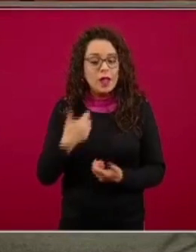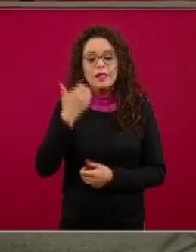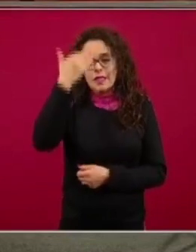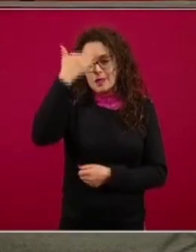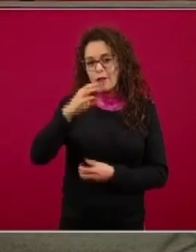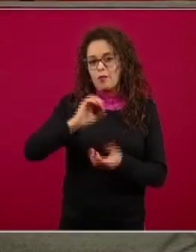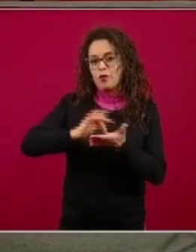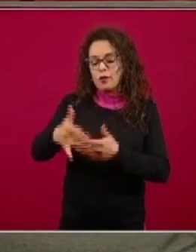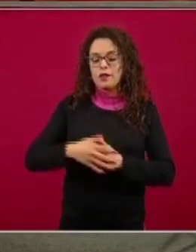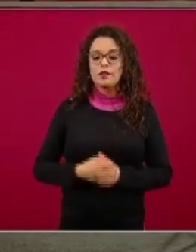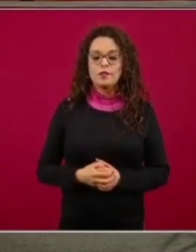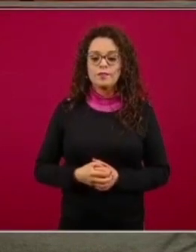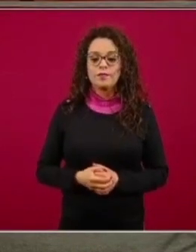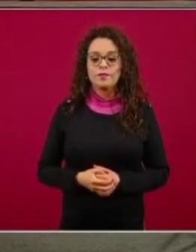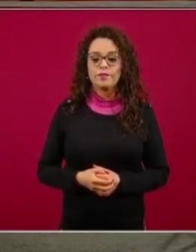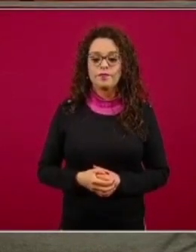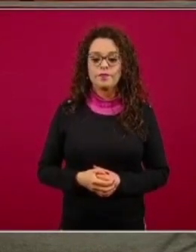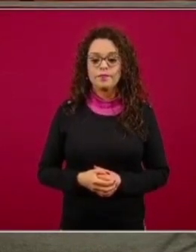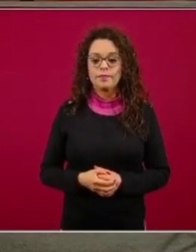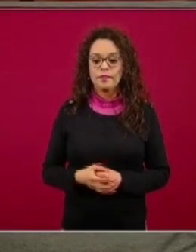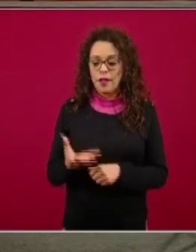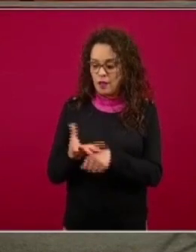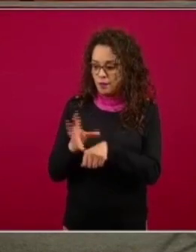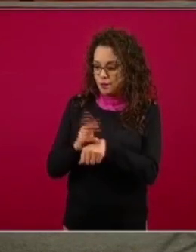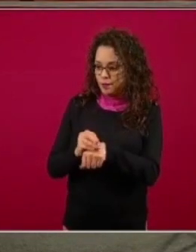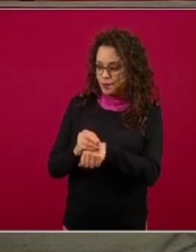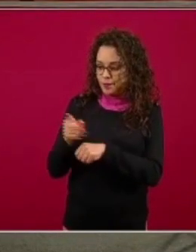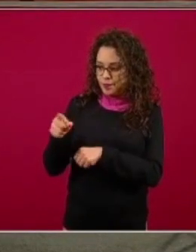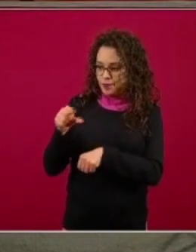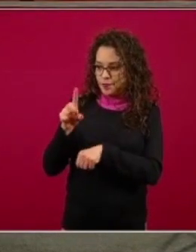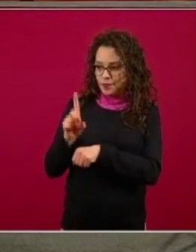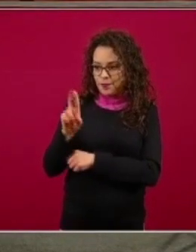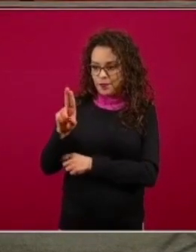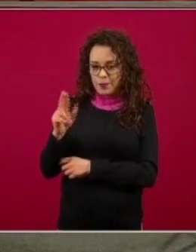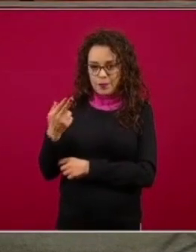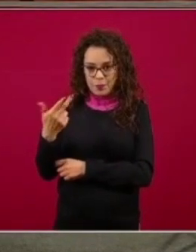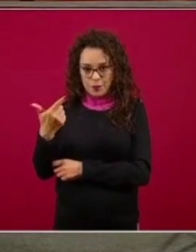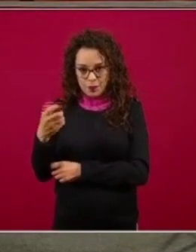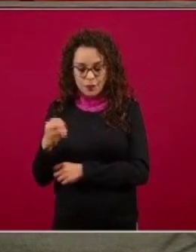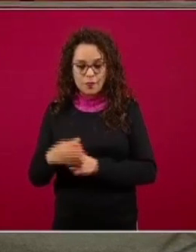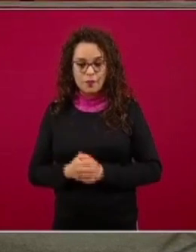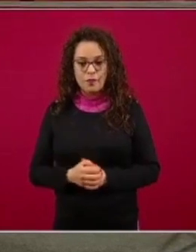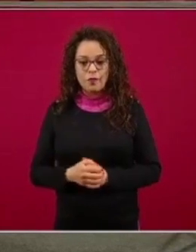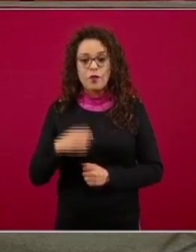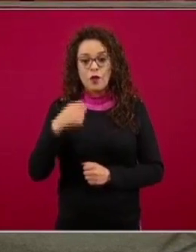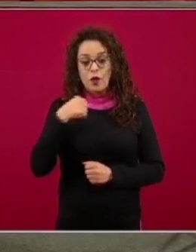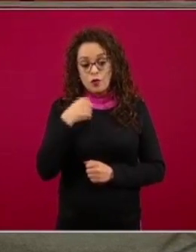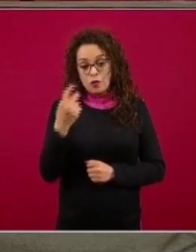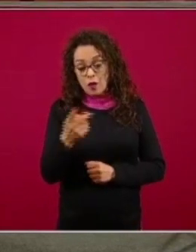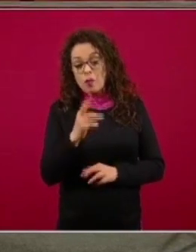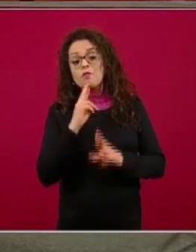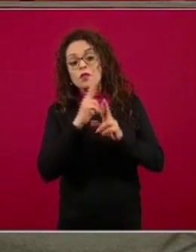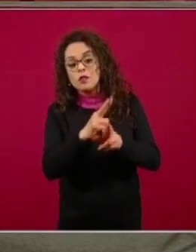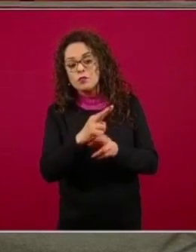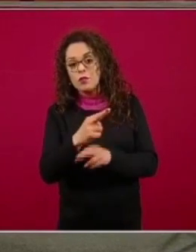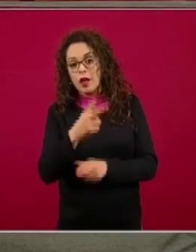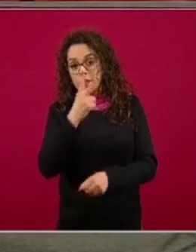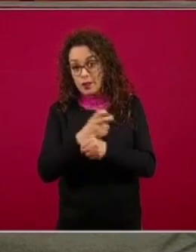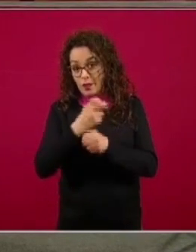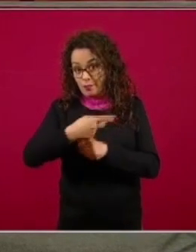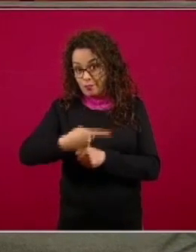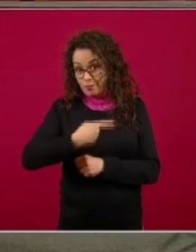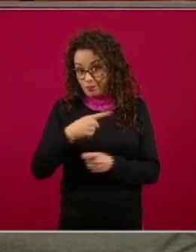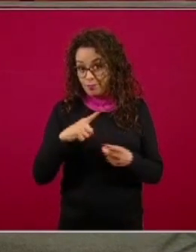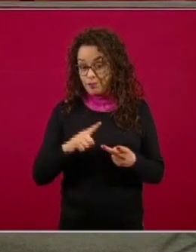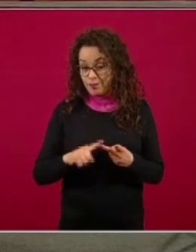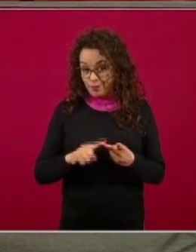con su permiso Hugo les voy a responder la segunda pregunta y la pregunta la